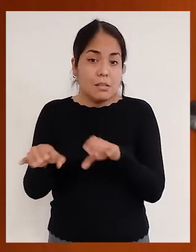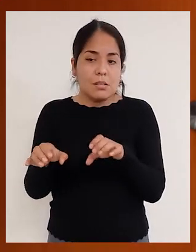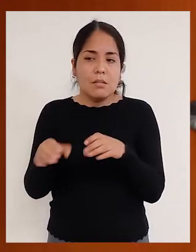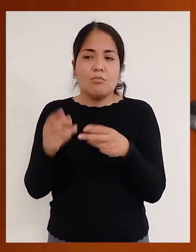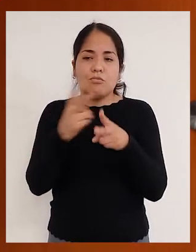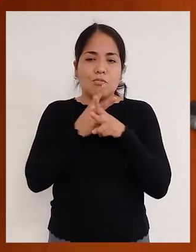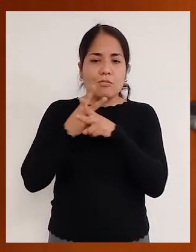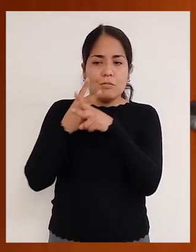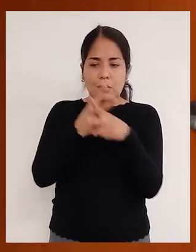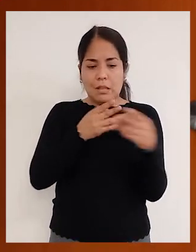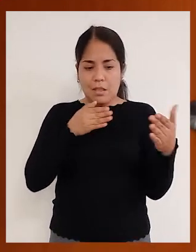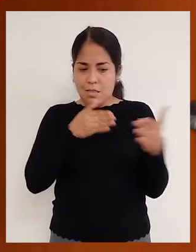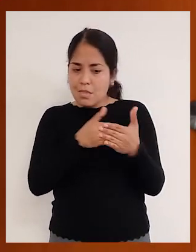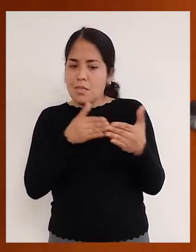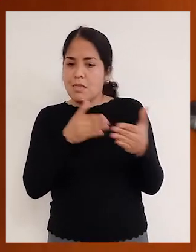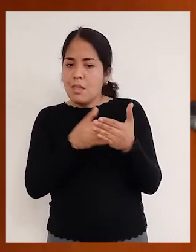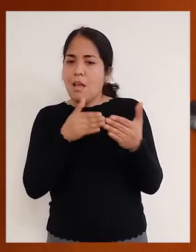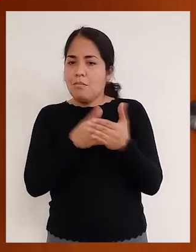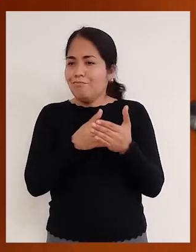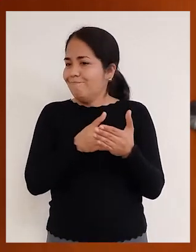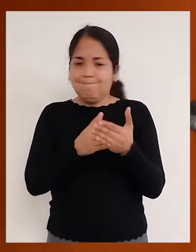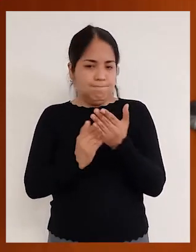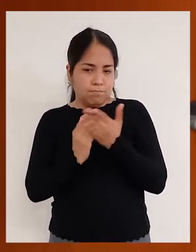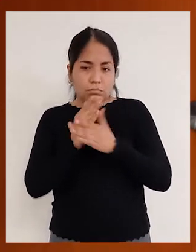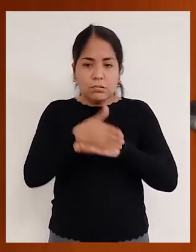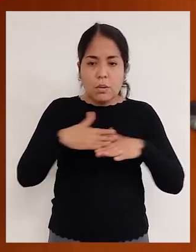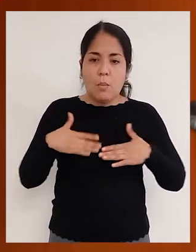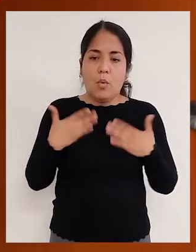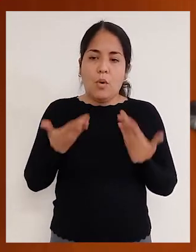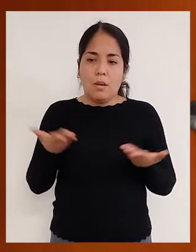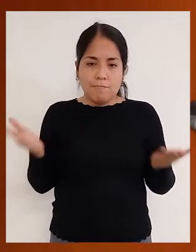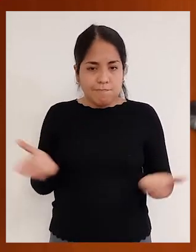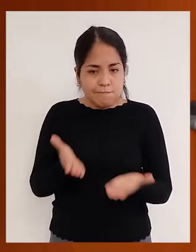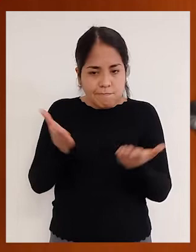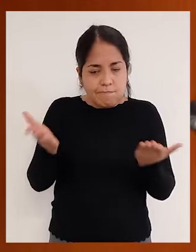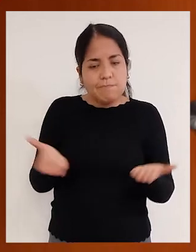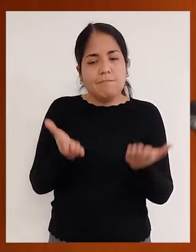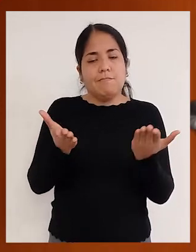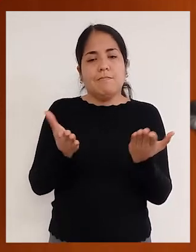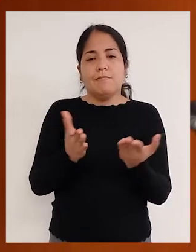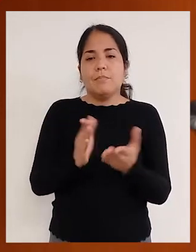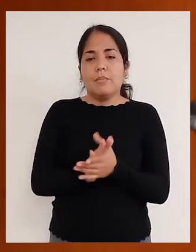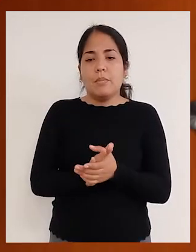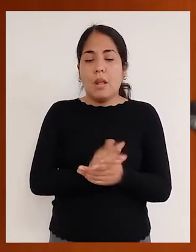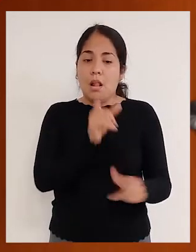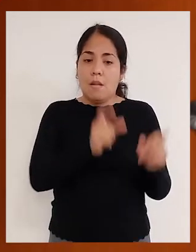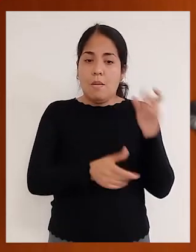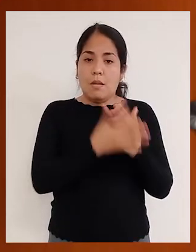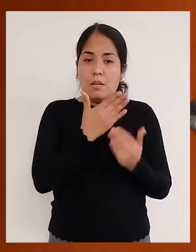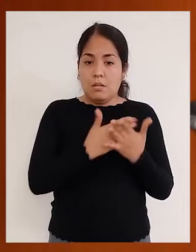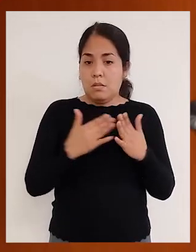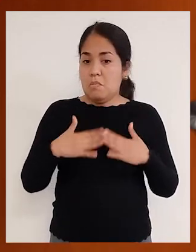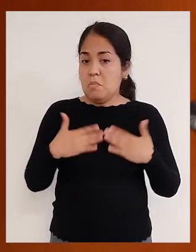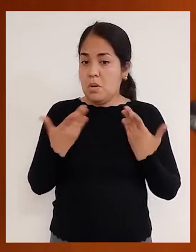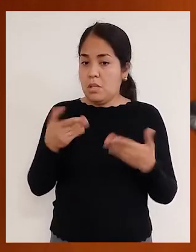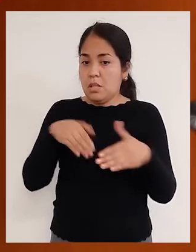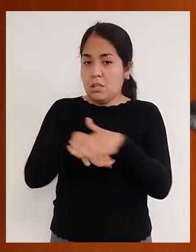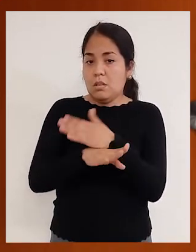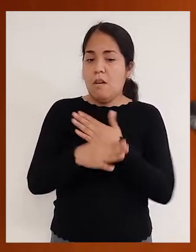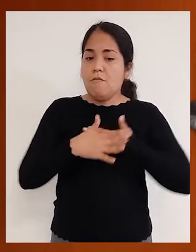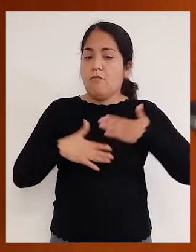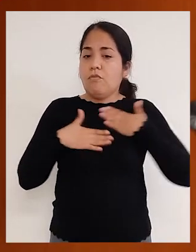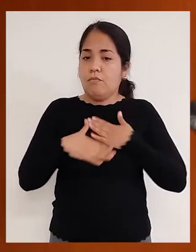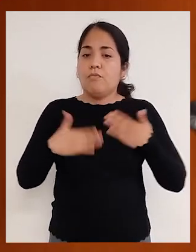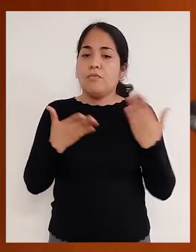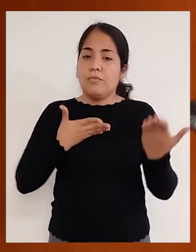para evitar que dentro de nuestras políticas públicas se generen estas barreras para que las personas con discapacidad